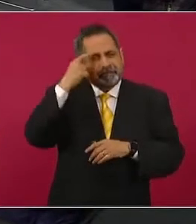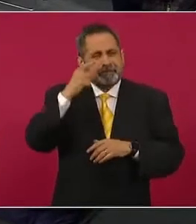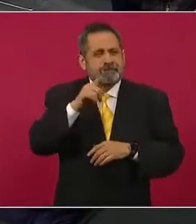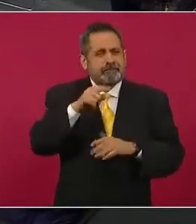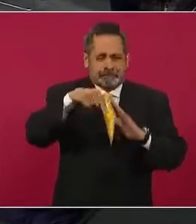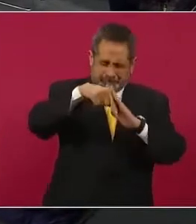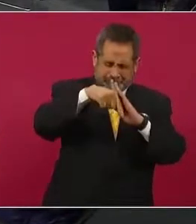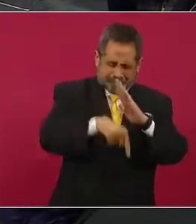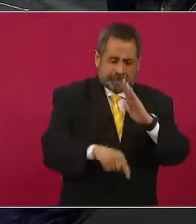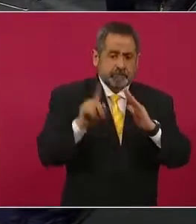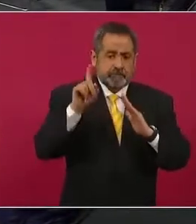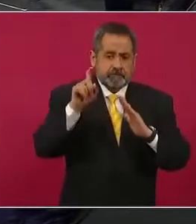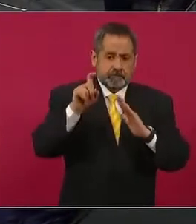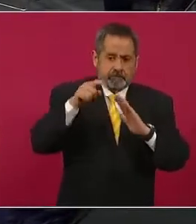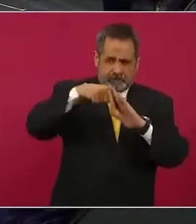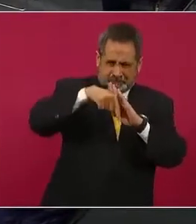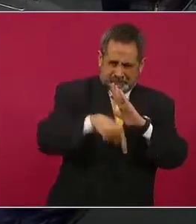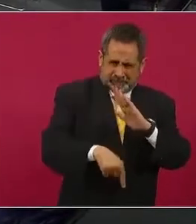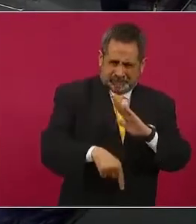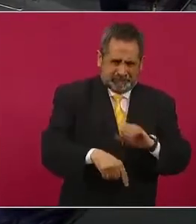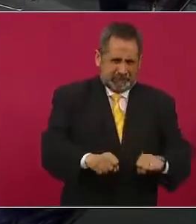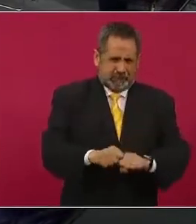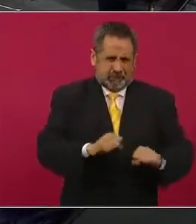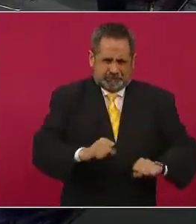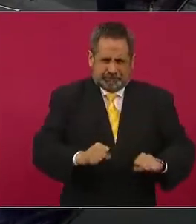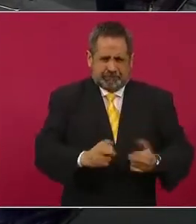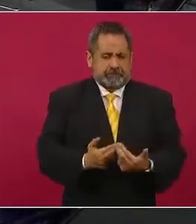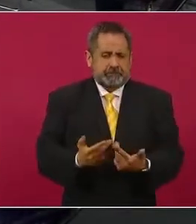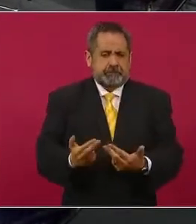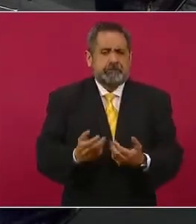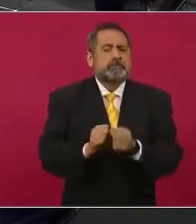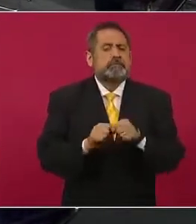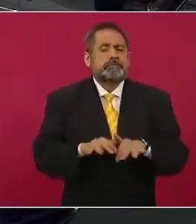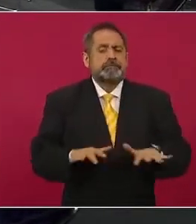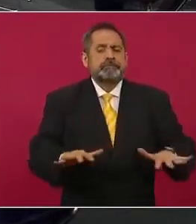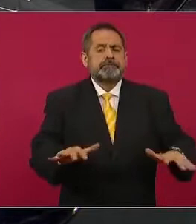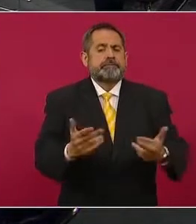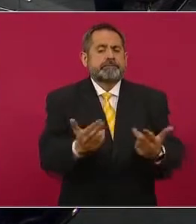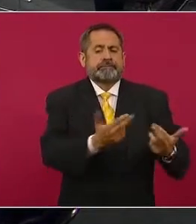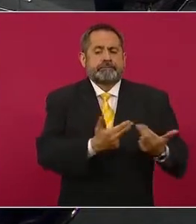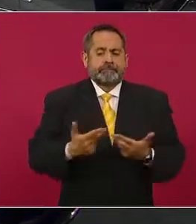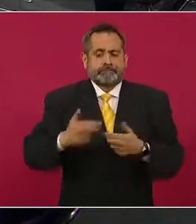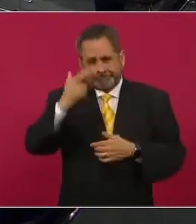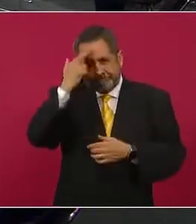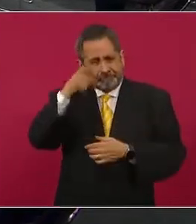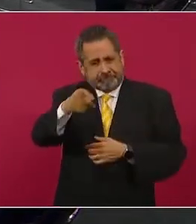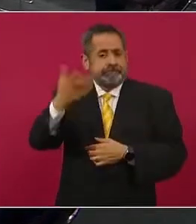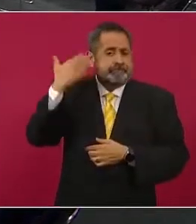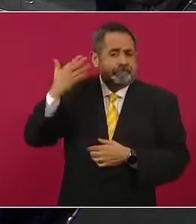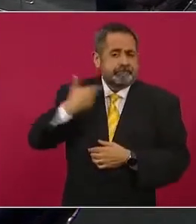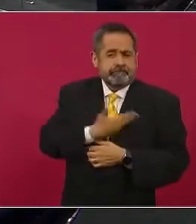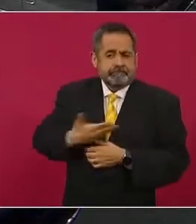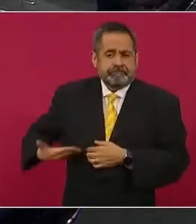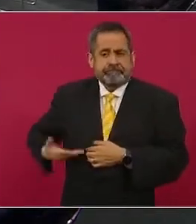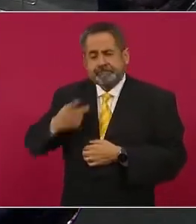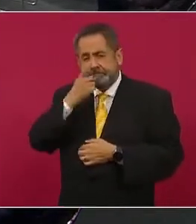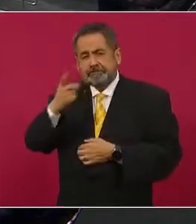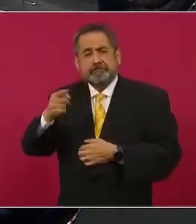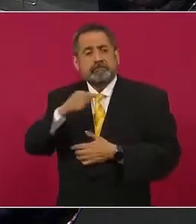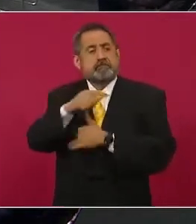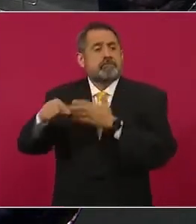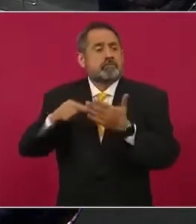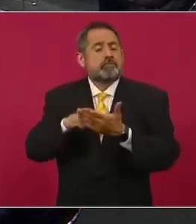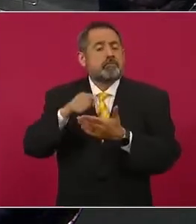secretario de Gobernación. El mandatario nacional incluso lo dijo en una ocasión en la Plaza de